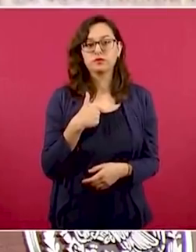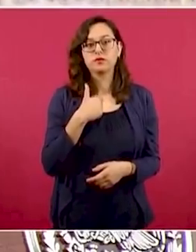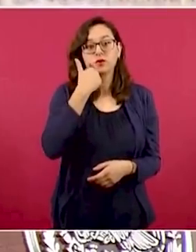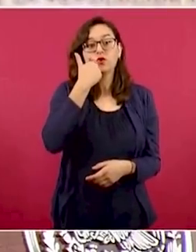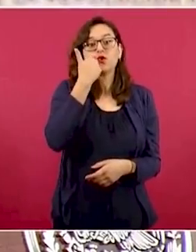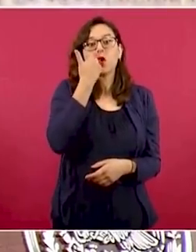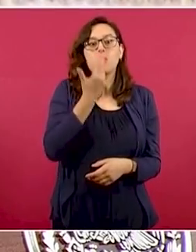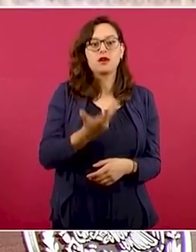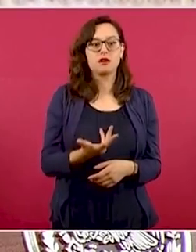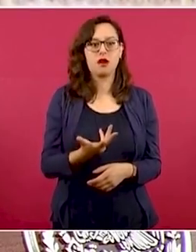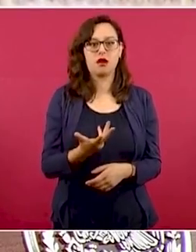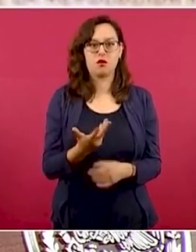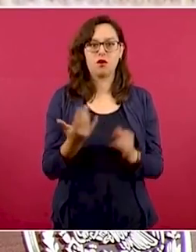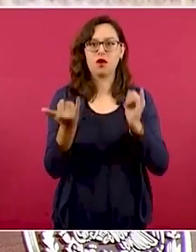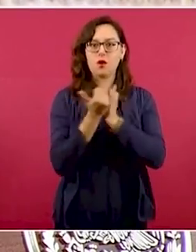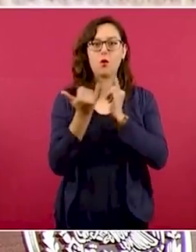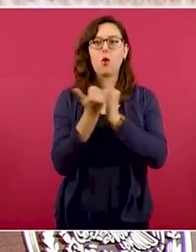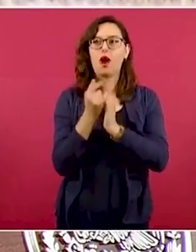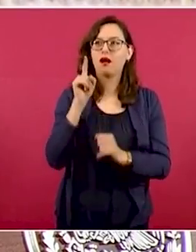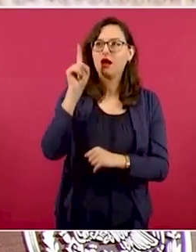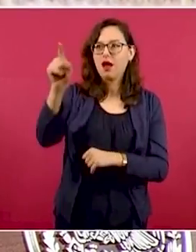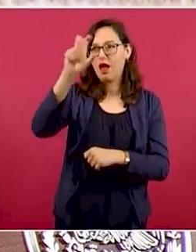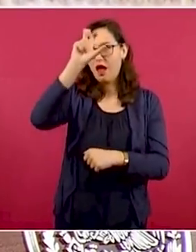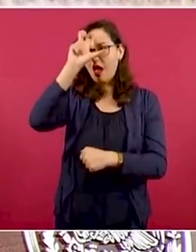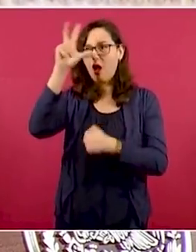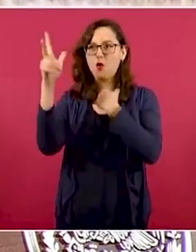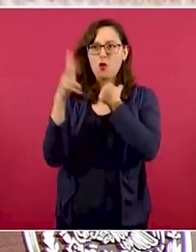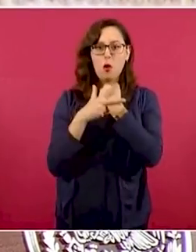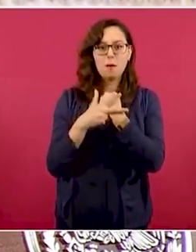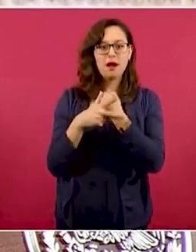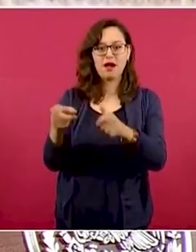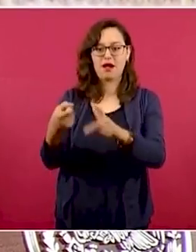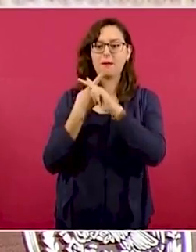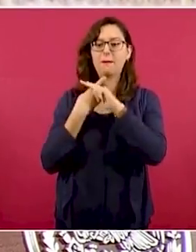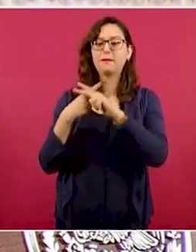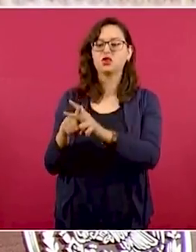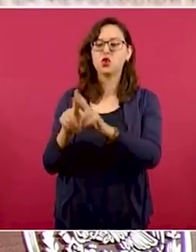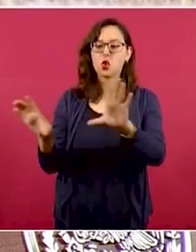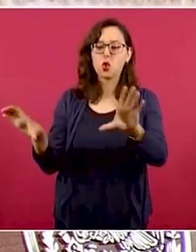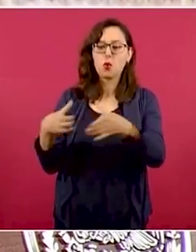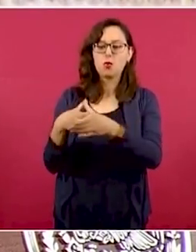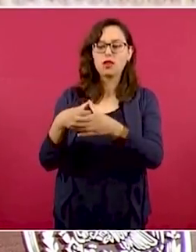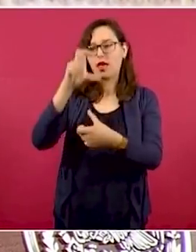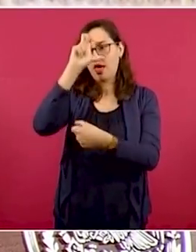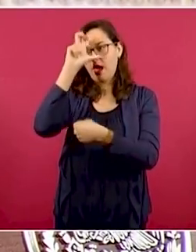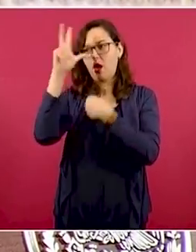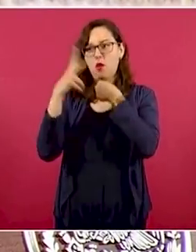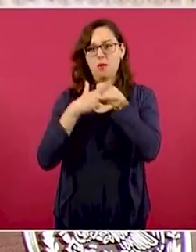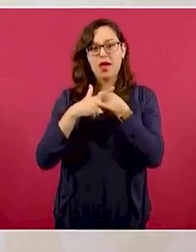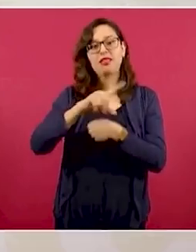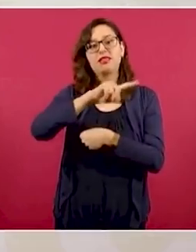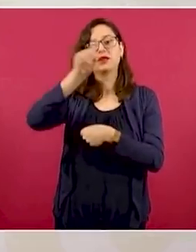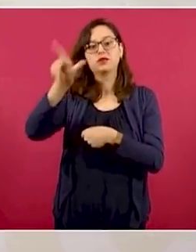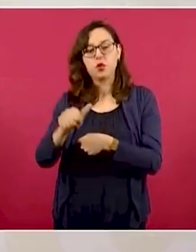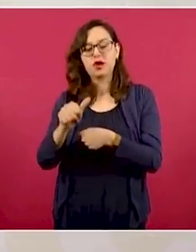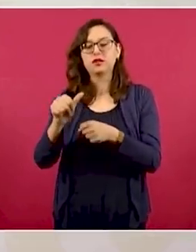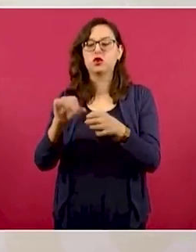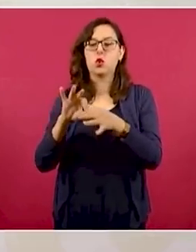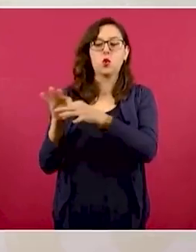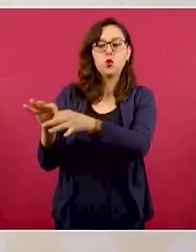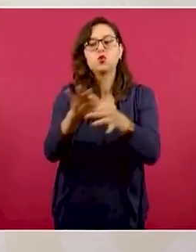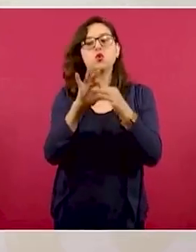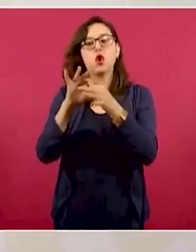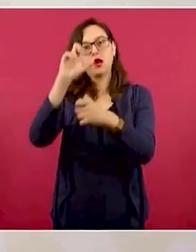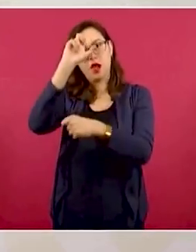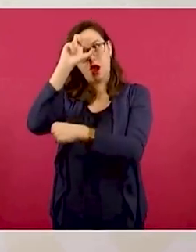y luego pasó a ser Unión Europea, así necesitamos hacerlo en América, pero